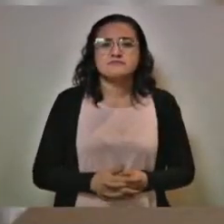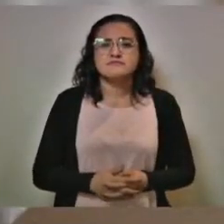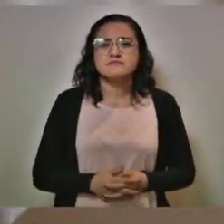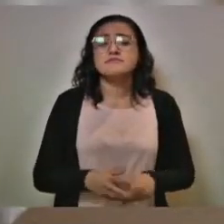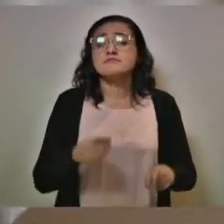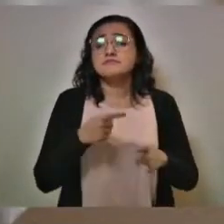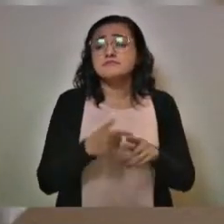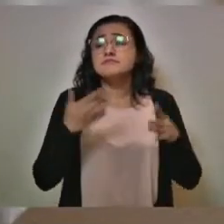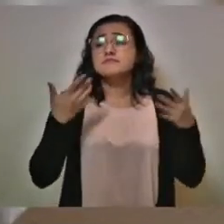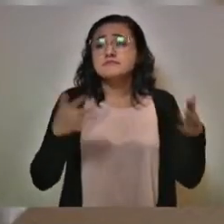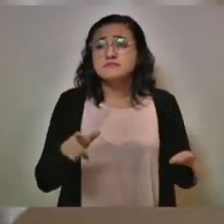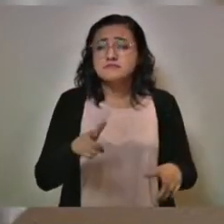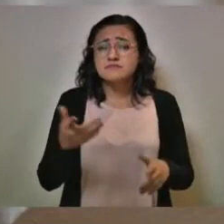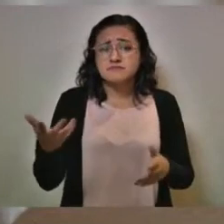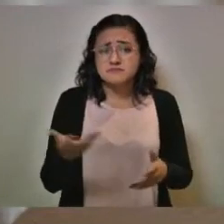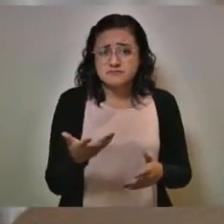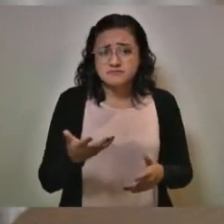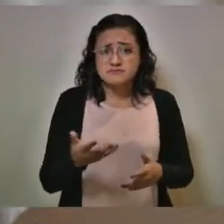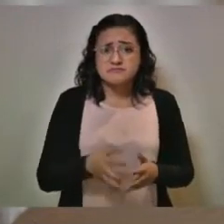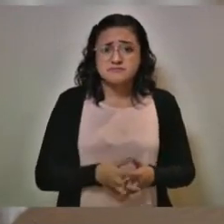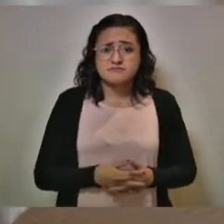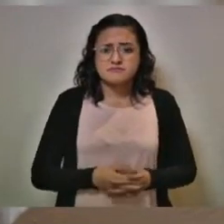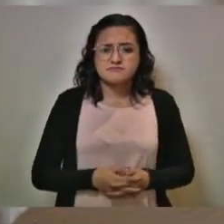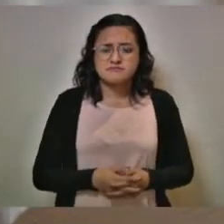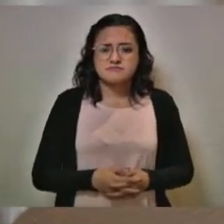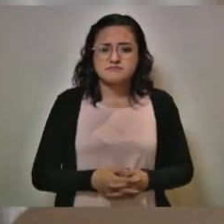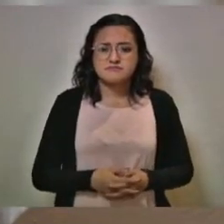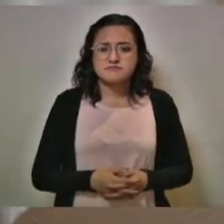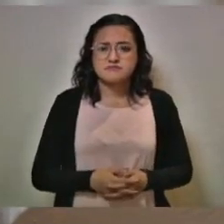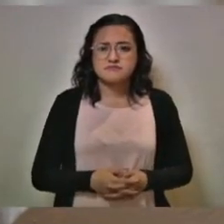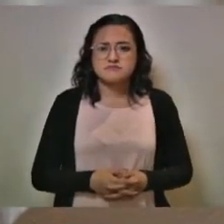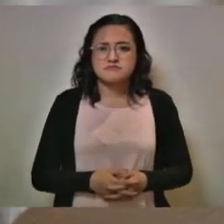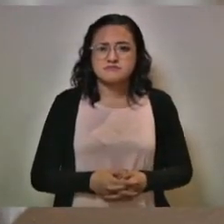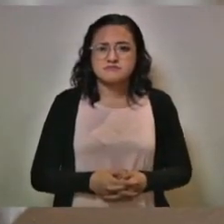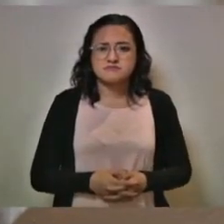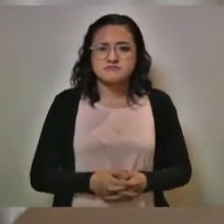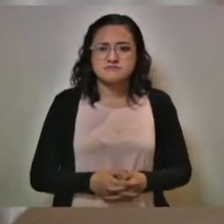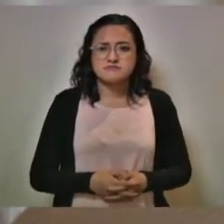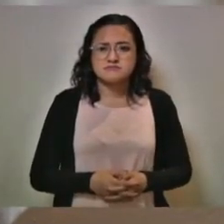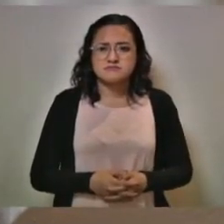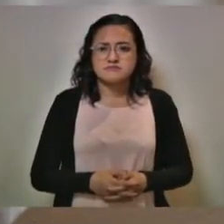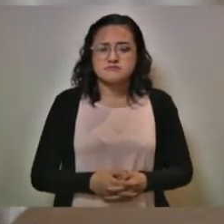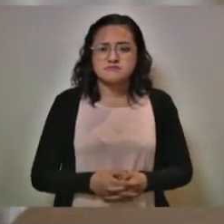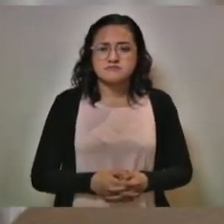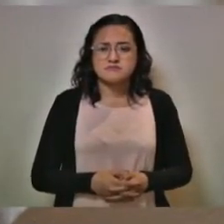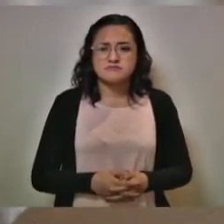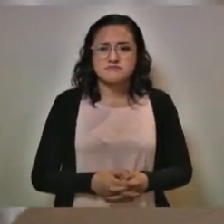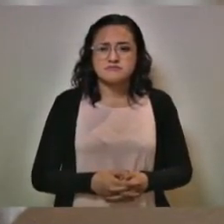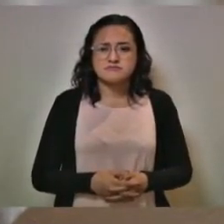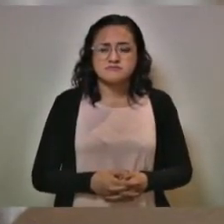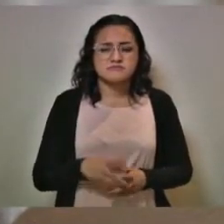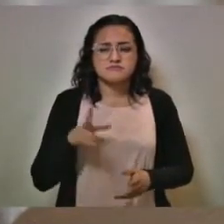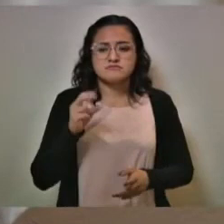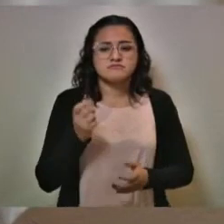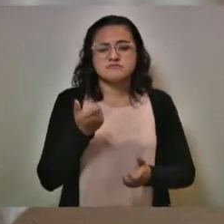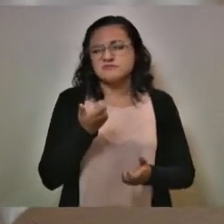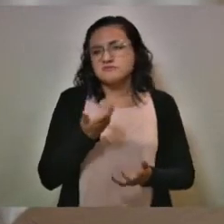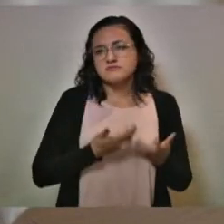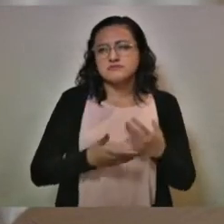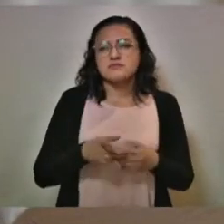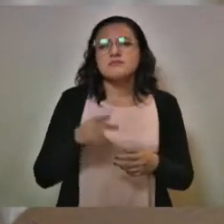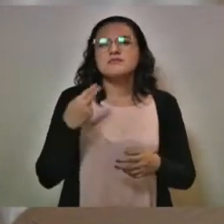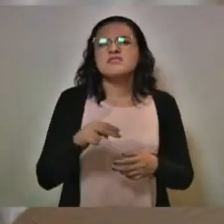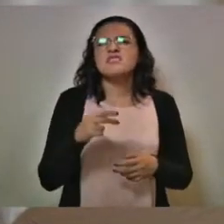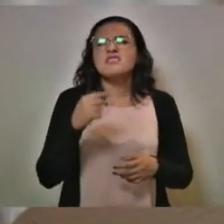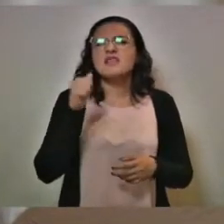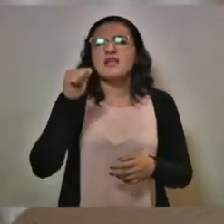Quienes promuevan un… no un recurso, porque el amparo no es un recurso, es